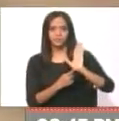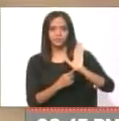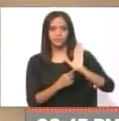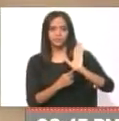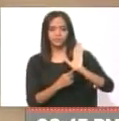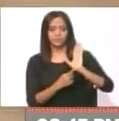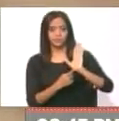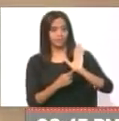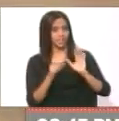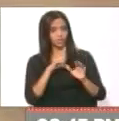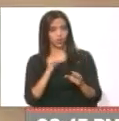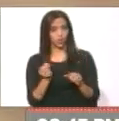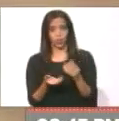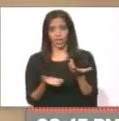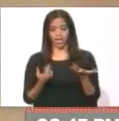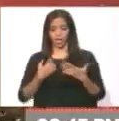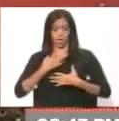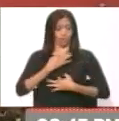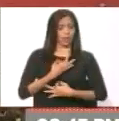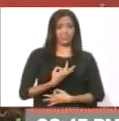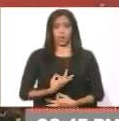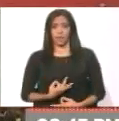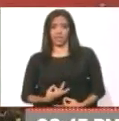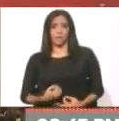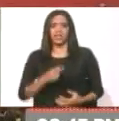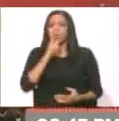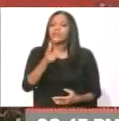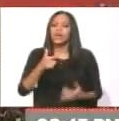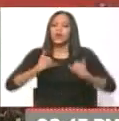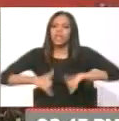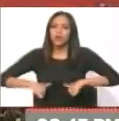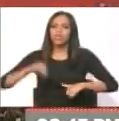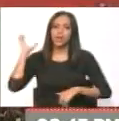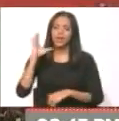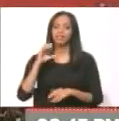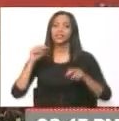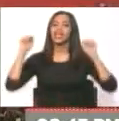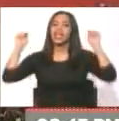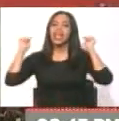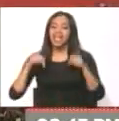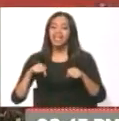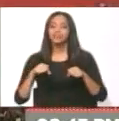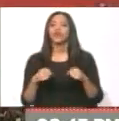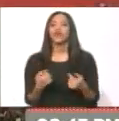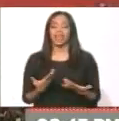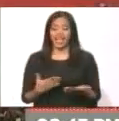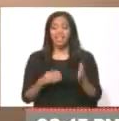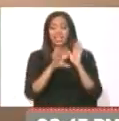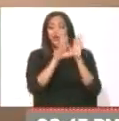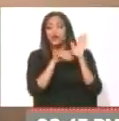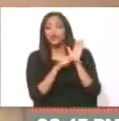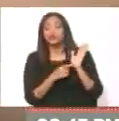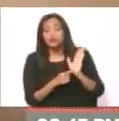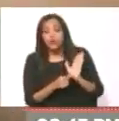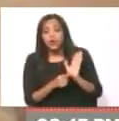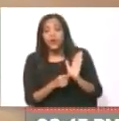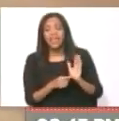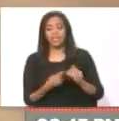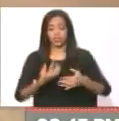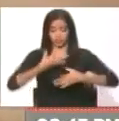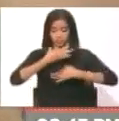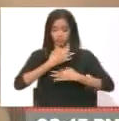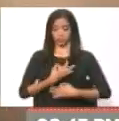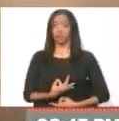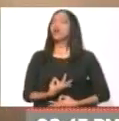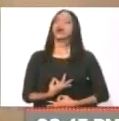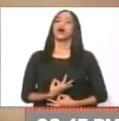Esto no es un traje hecho a la medida para los malos hijos de la patria. Esto es un traje. Esta constitución es un traje hecho a